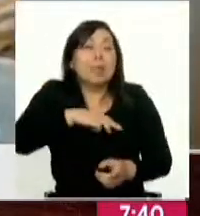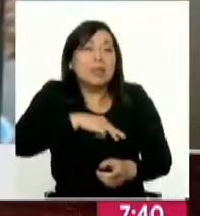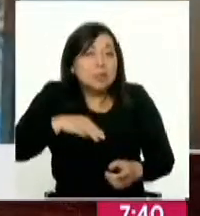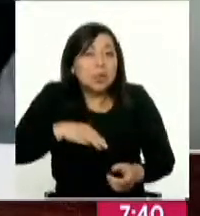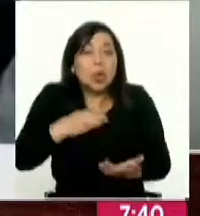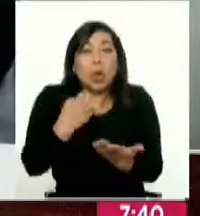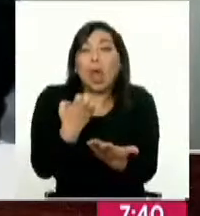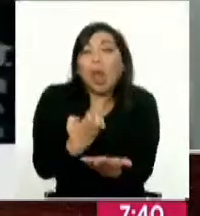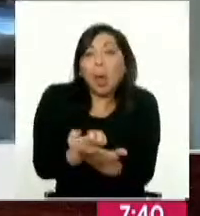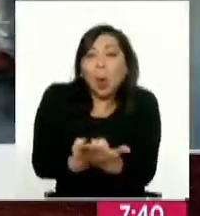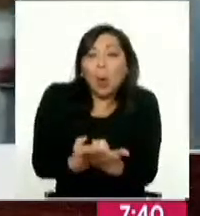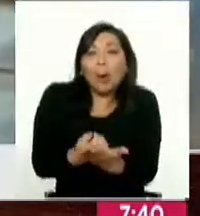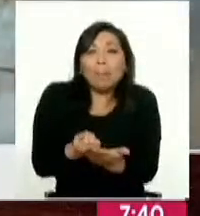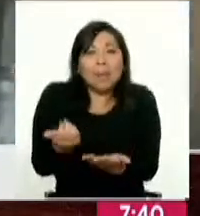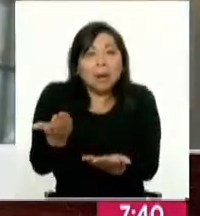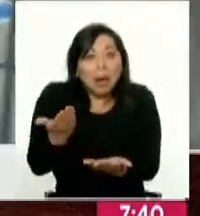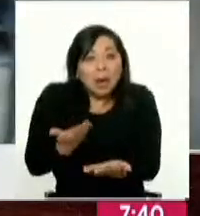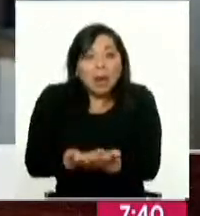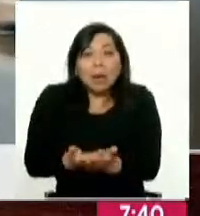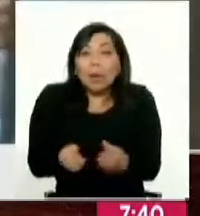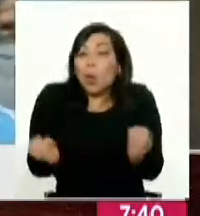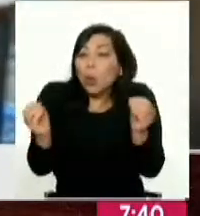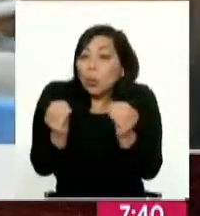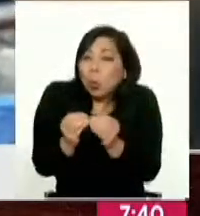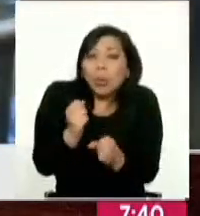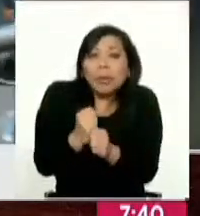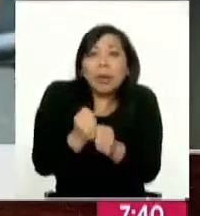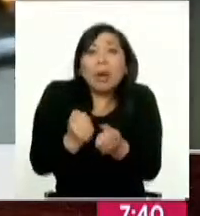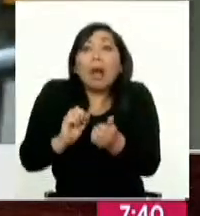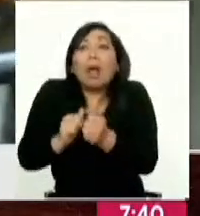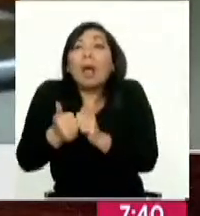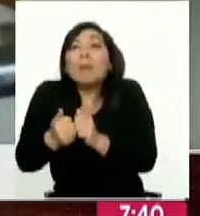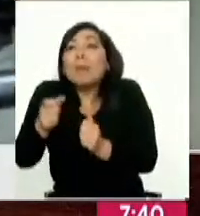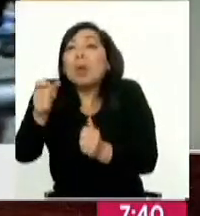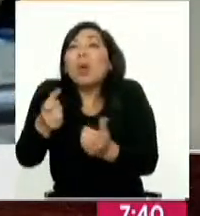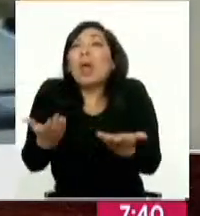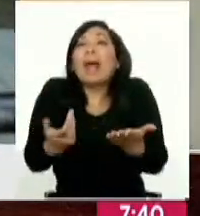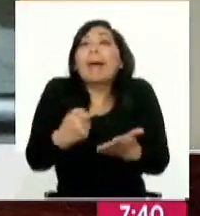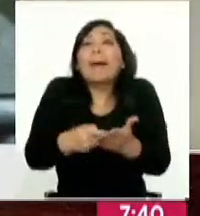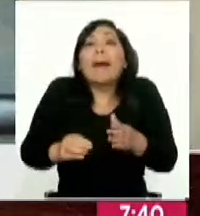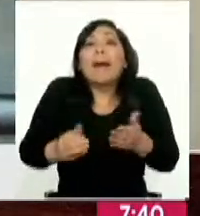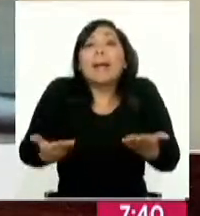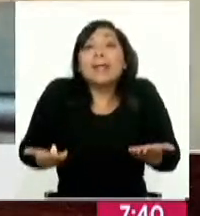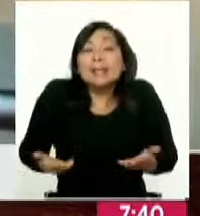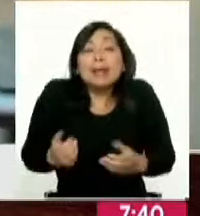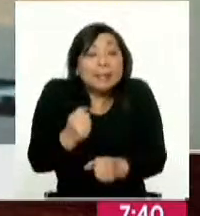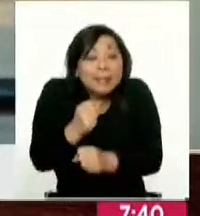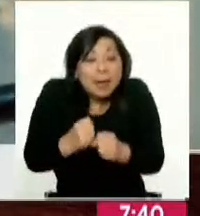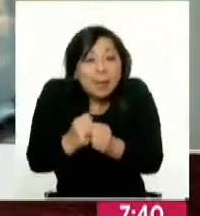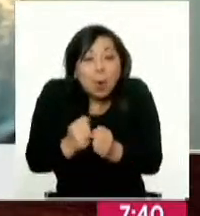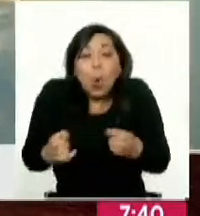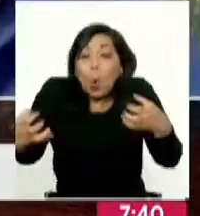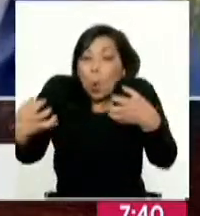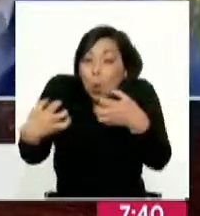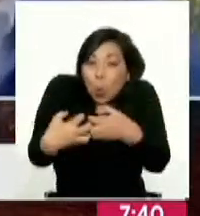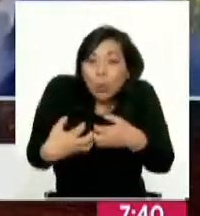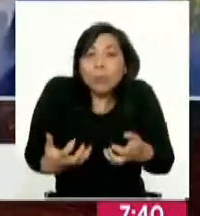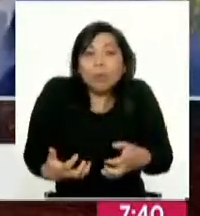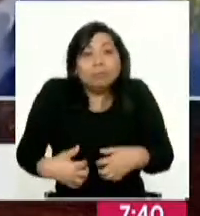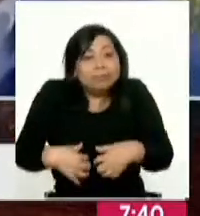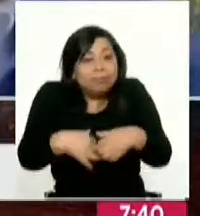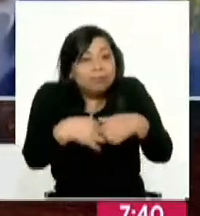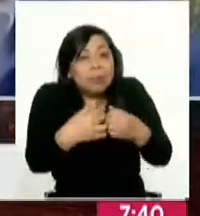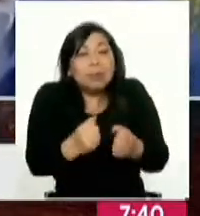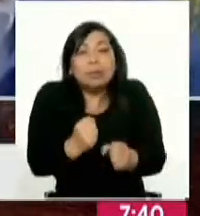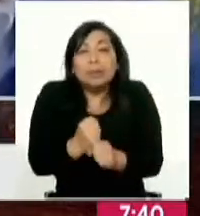pasada para poder pedirle esto. Entonces, esperamos que el equipo técnico pueda seguir trabajando y trabajar de la mano, porque la persona que está